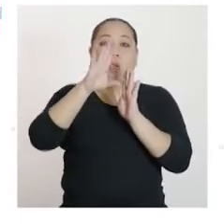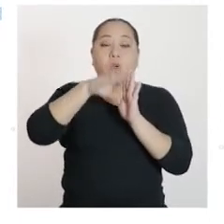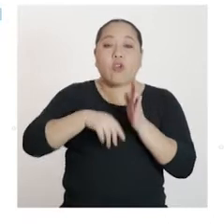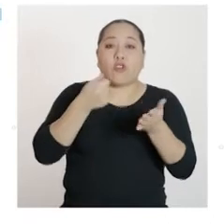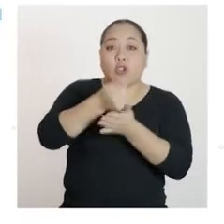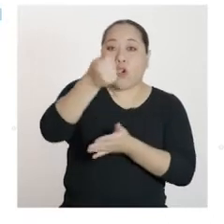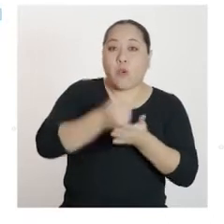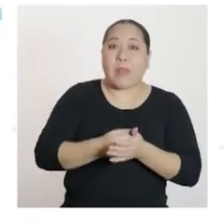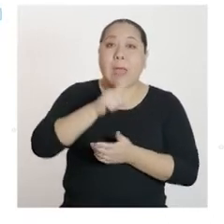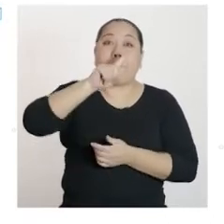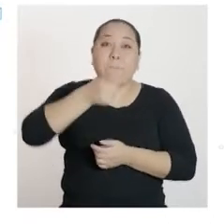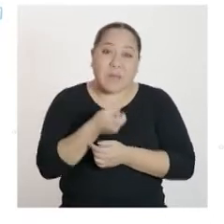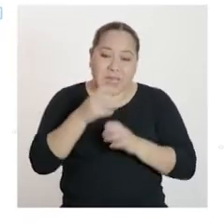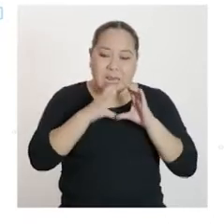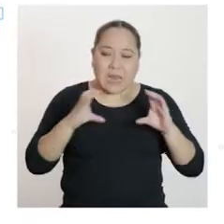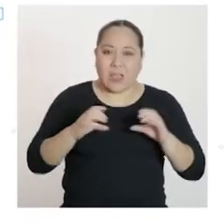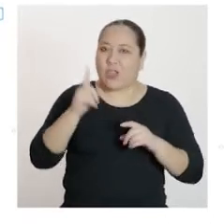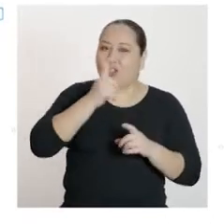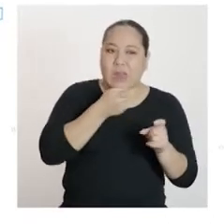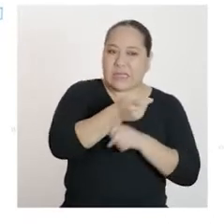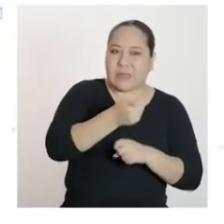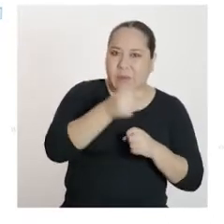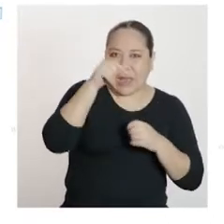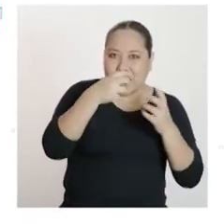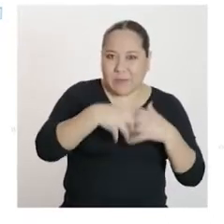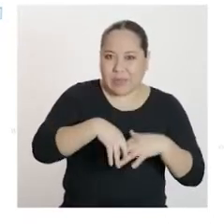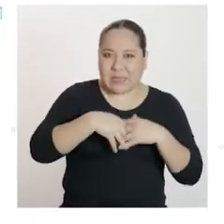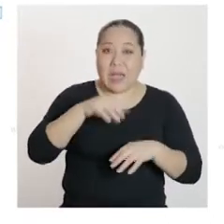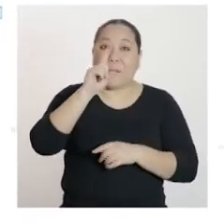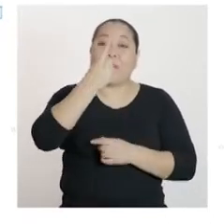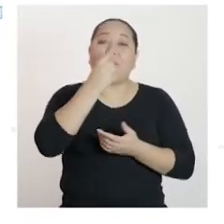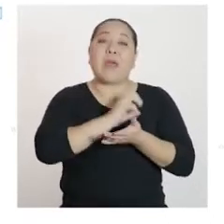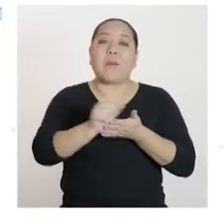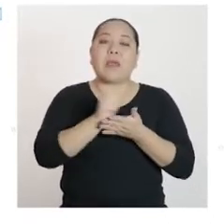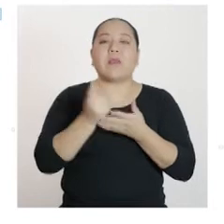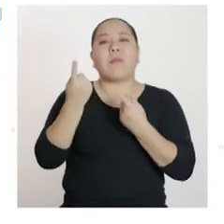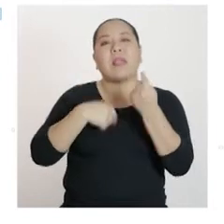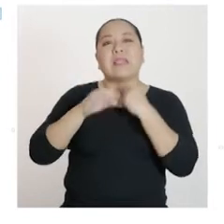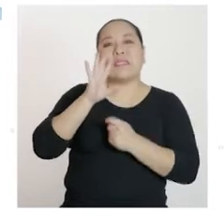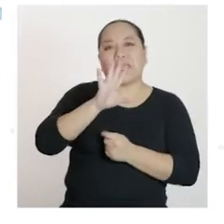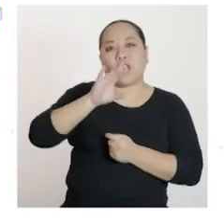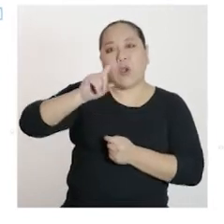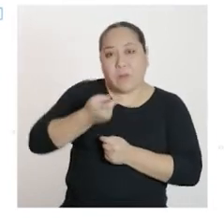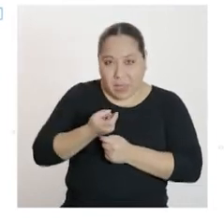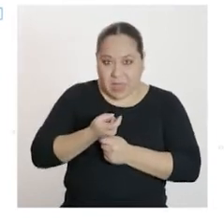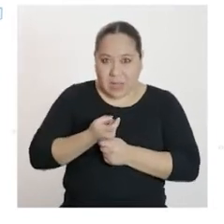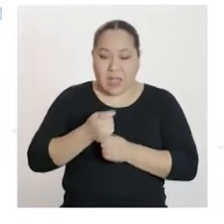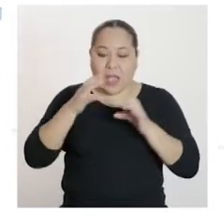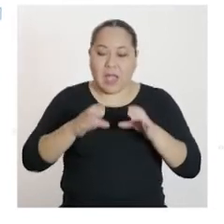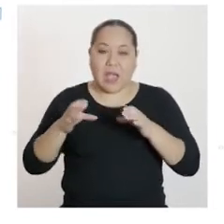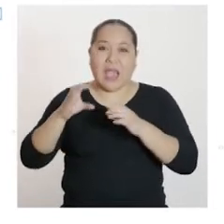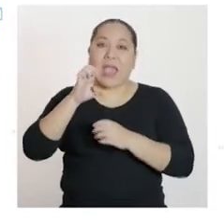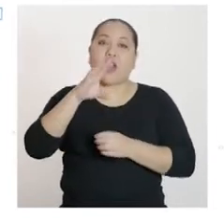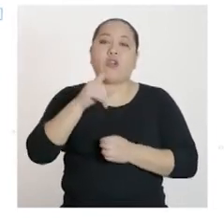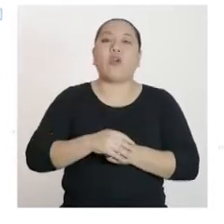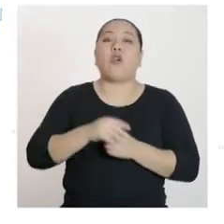millar, sin afectar el emprendimiento. Es así que en nuestro primer mes vendimos 5 millares de ecoladrillos a un precio